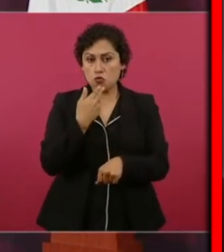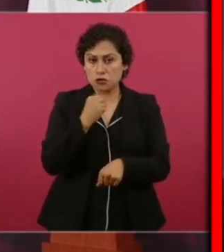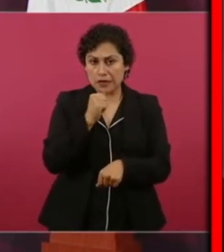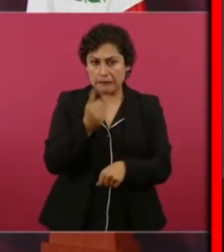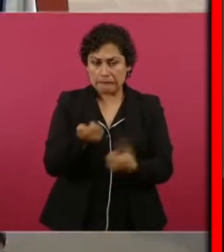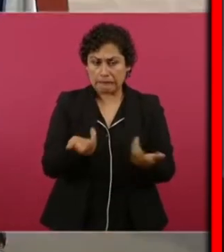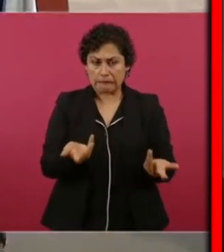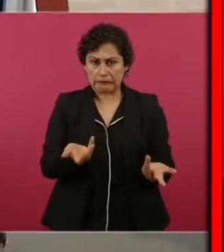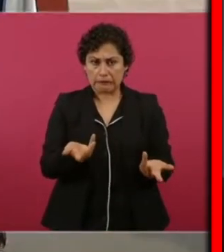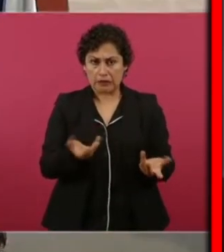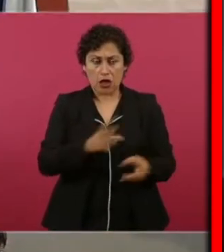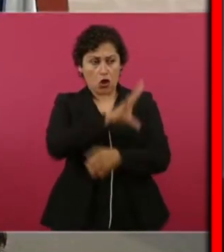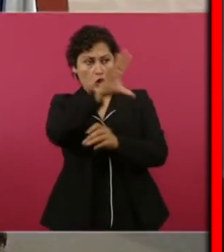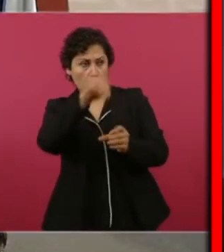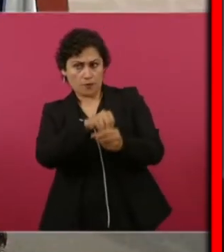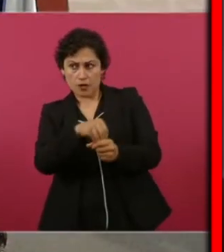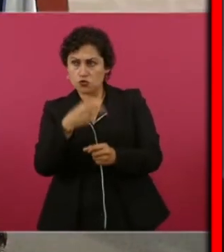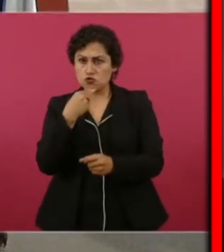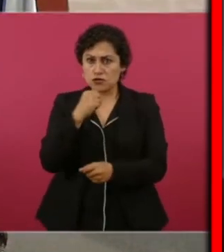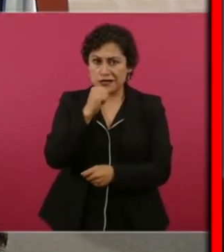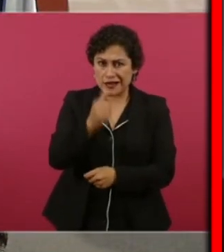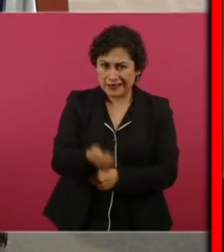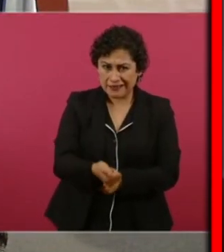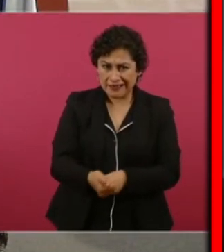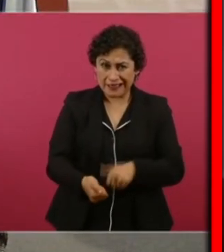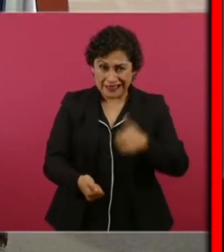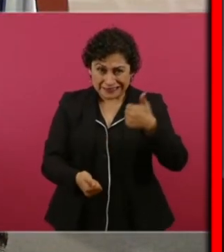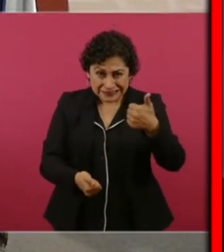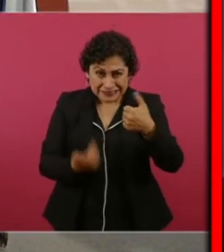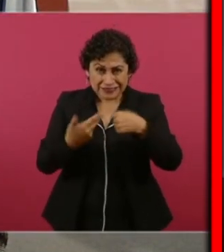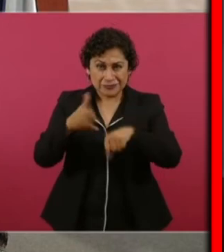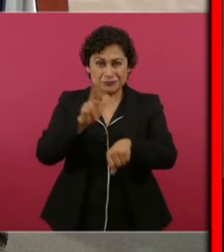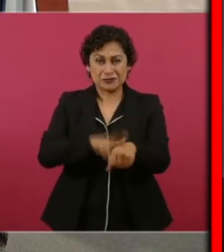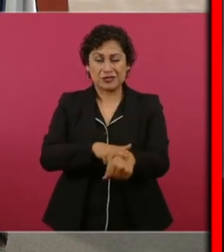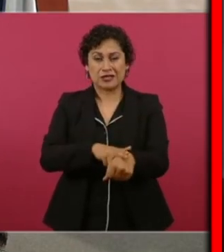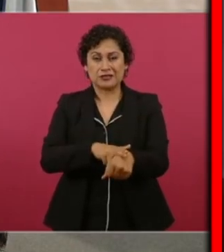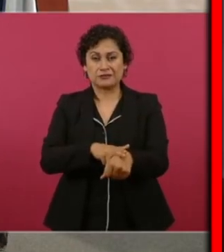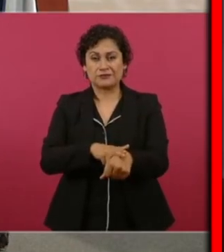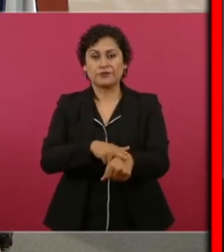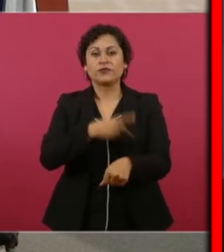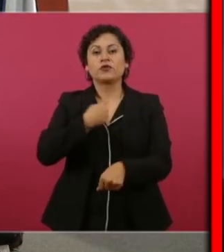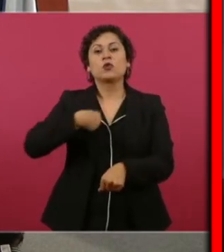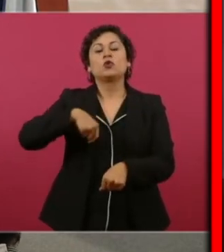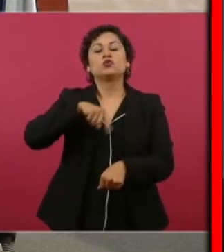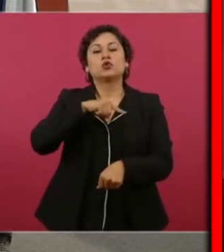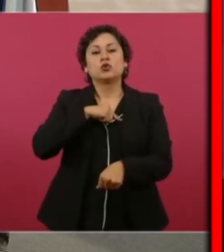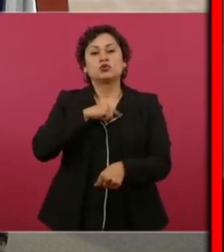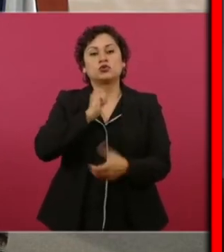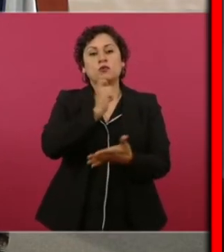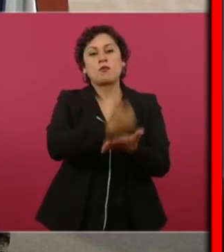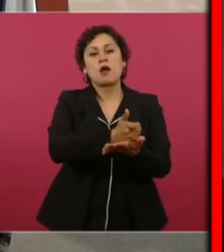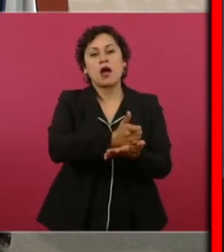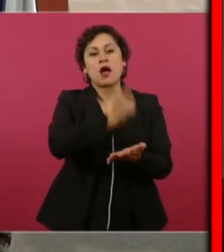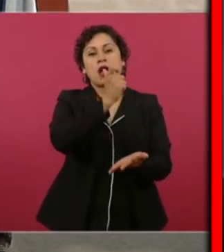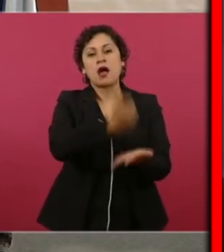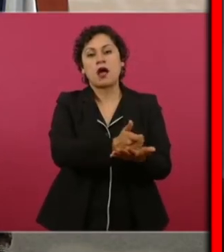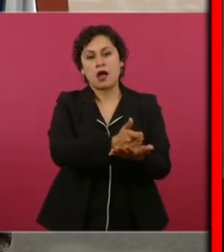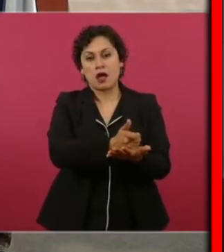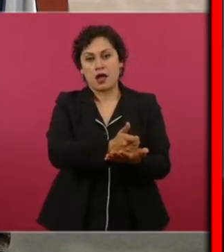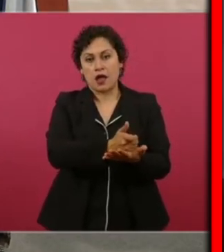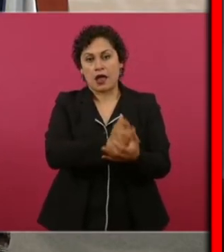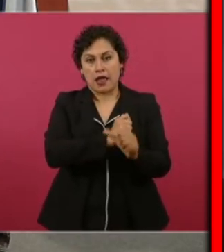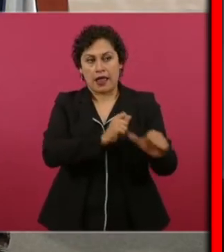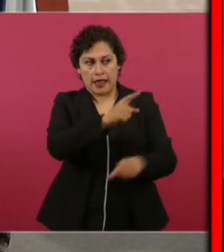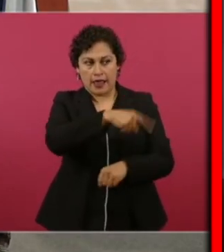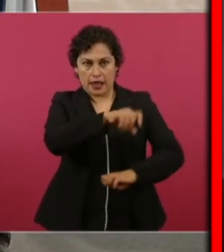completamente, por seis hospitales tenemos que pagar a las